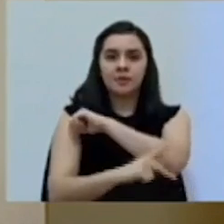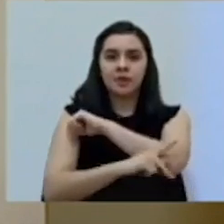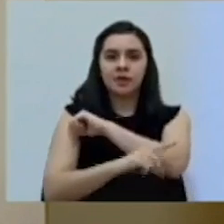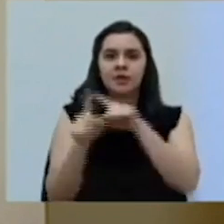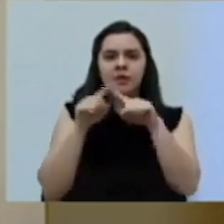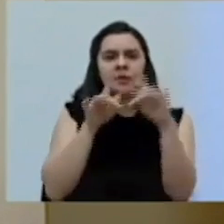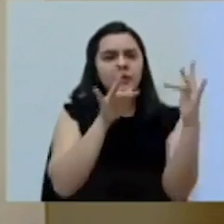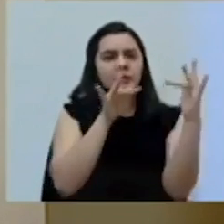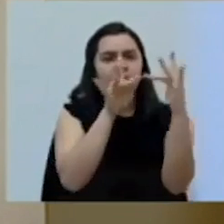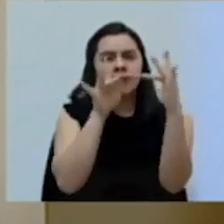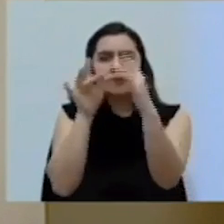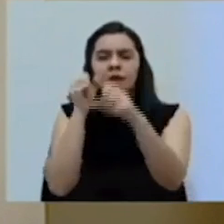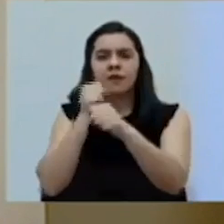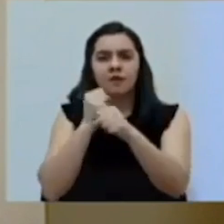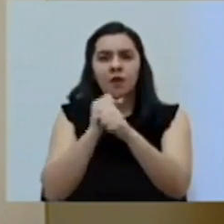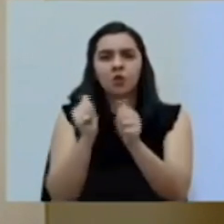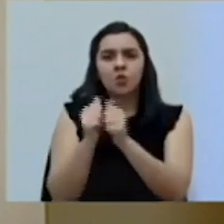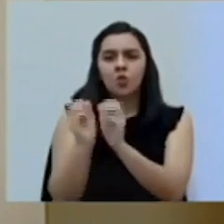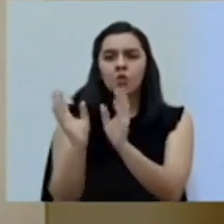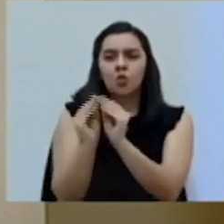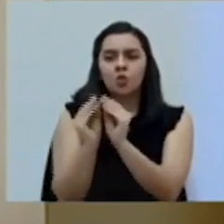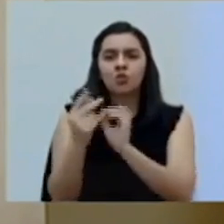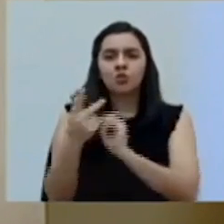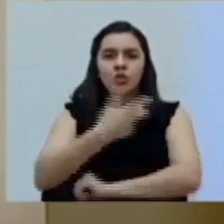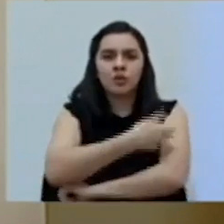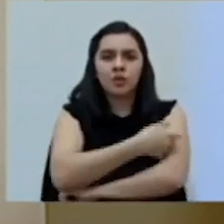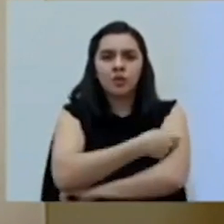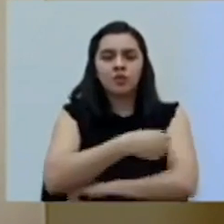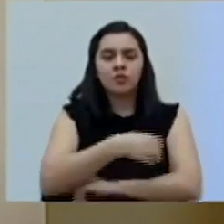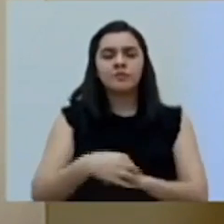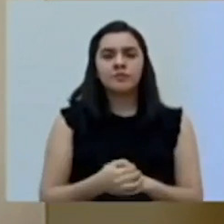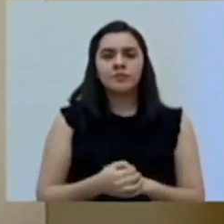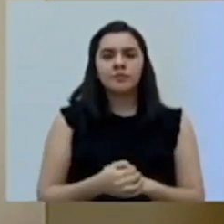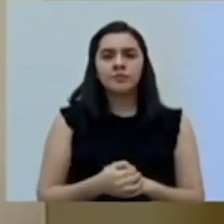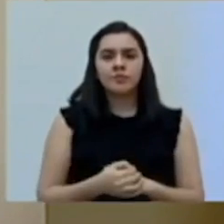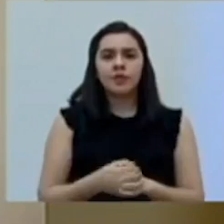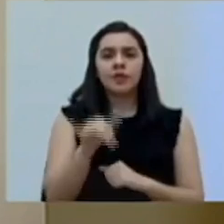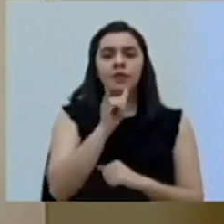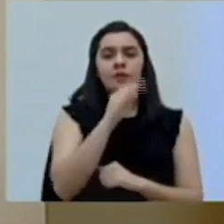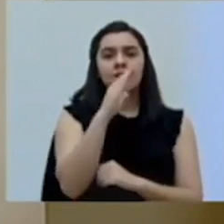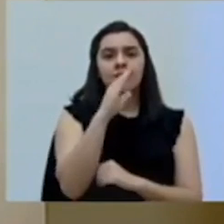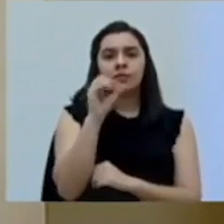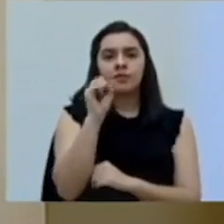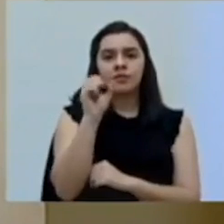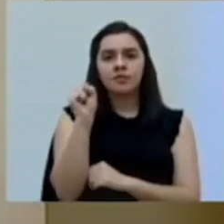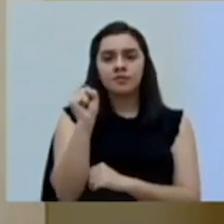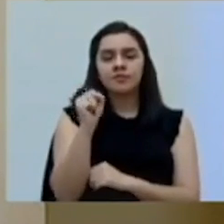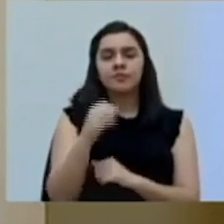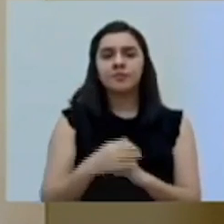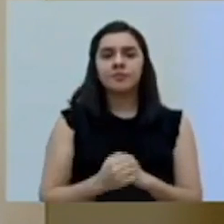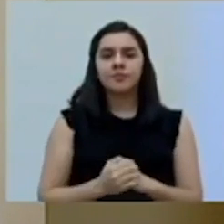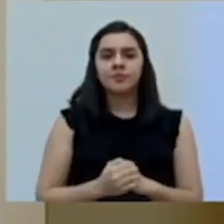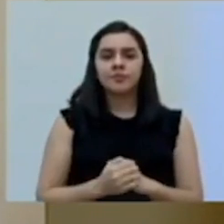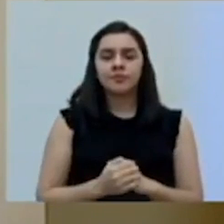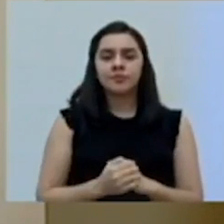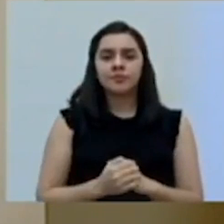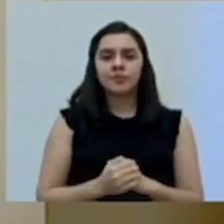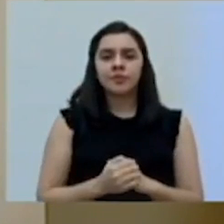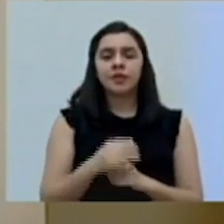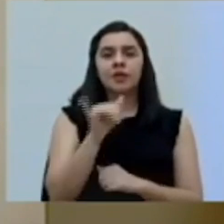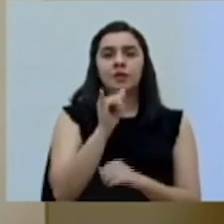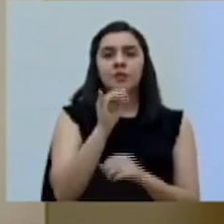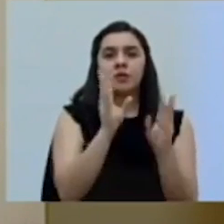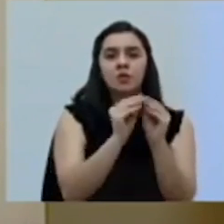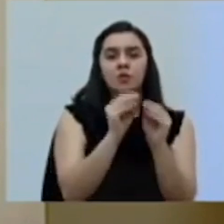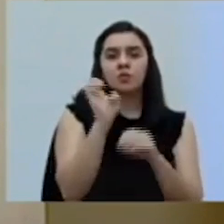contactos y trabajando con la Comisión de Vacunas, de la Caja Costarricense del Seguro Social, de la